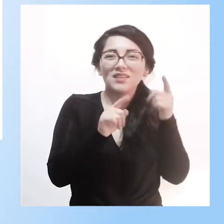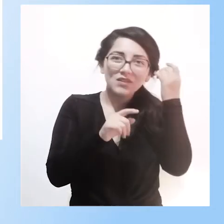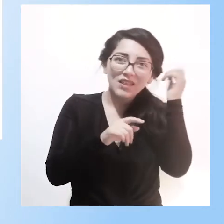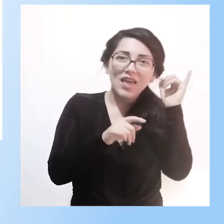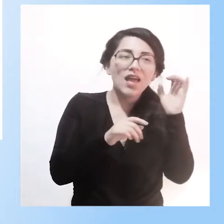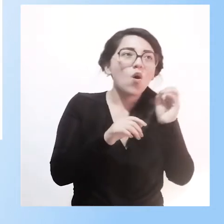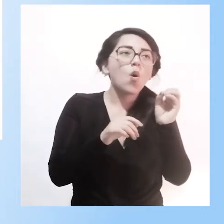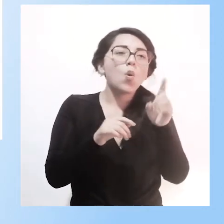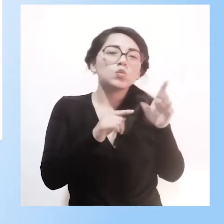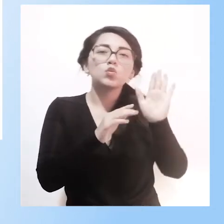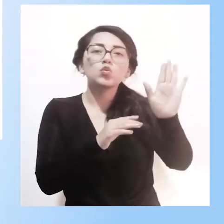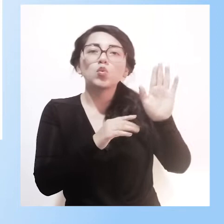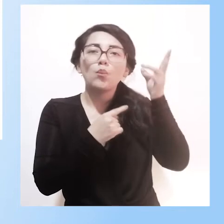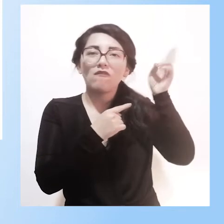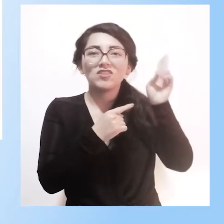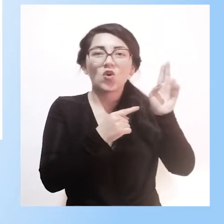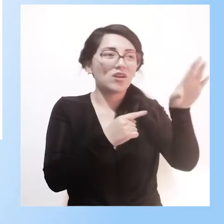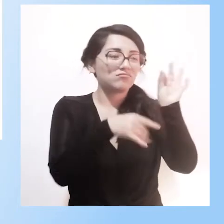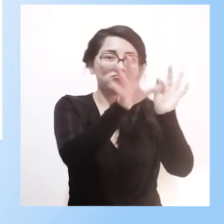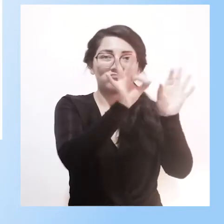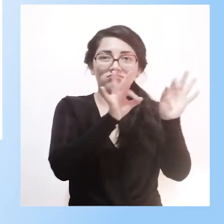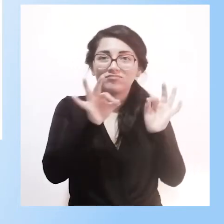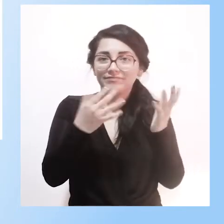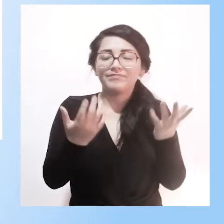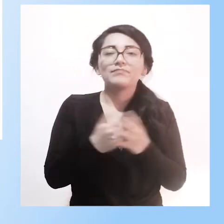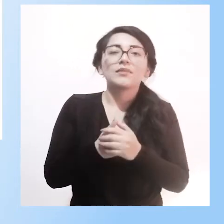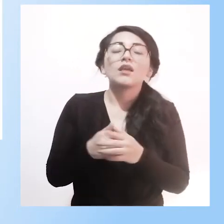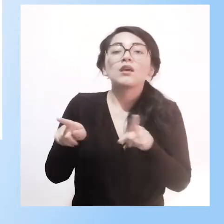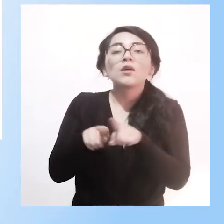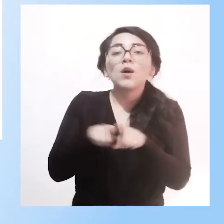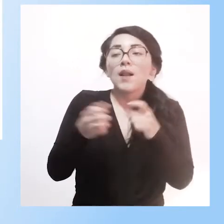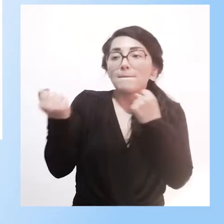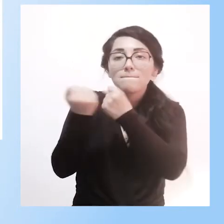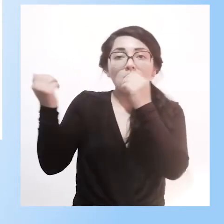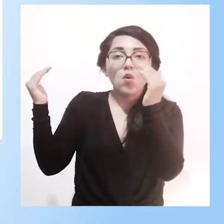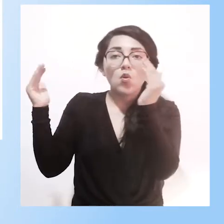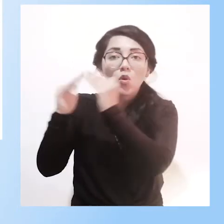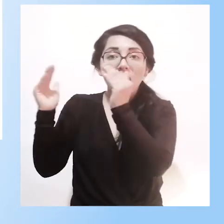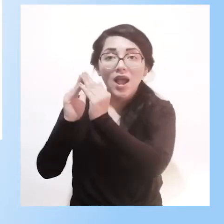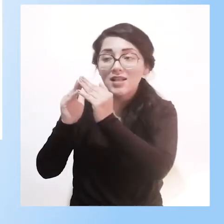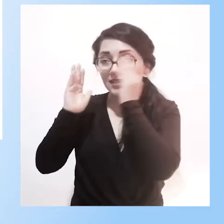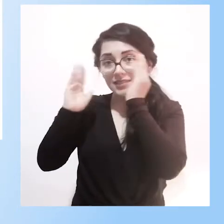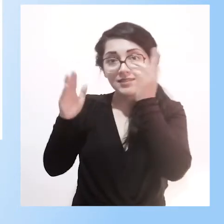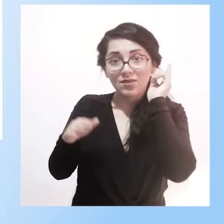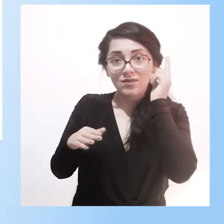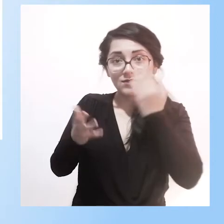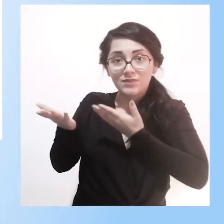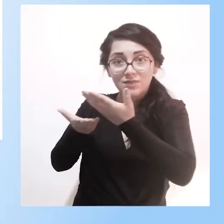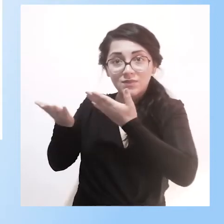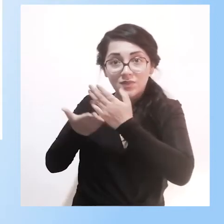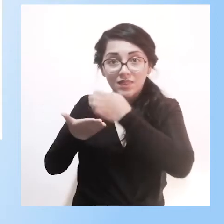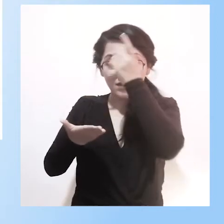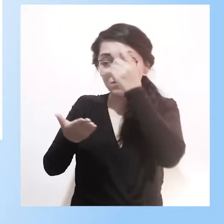propios docentes, ¿sí? Fortalecer la atención educativa domiciliaria, si bien lo hemos hecho, hay beneficiarios, pero necesitamos